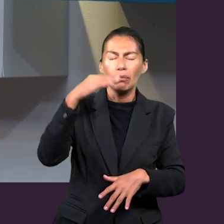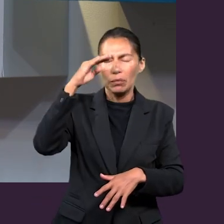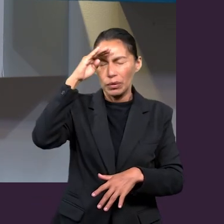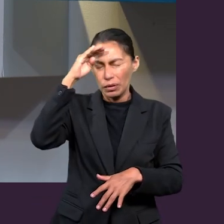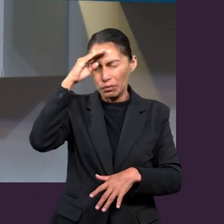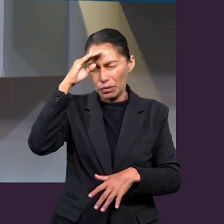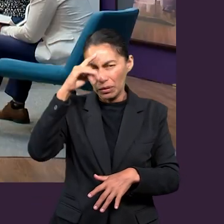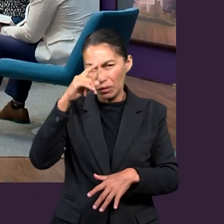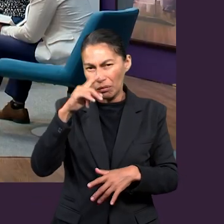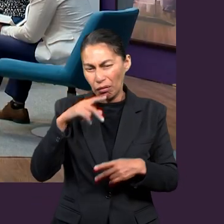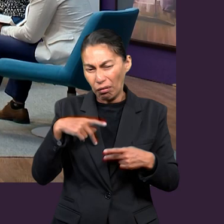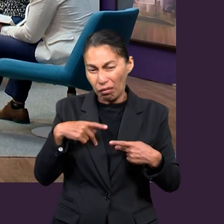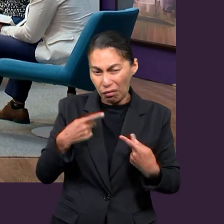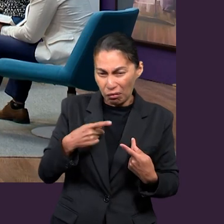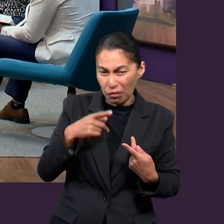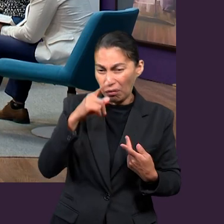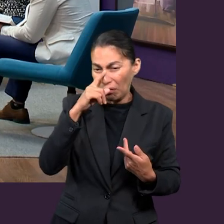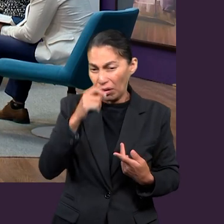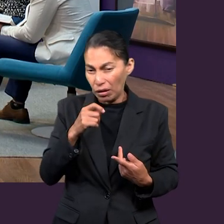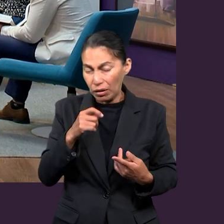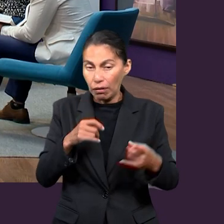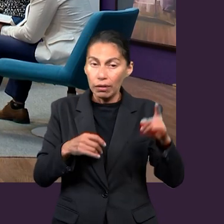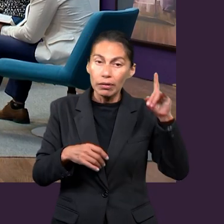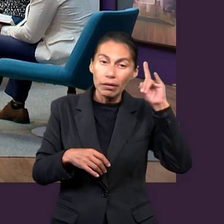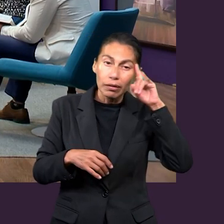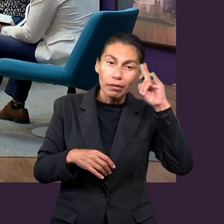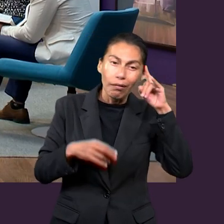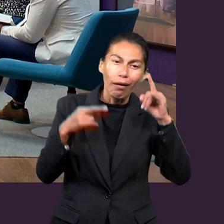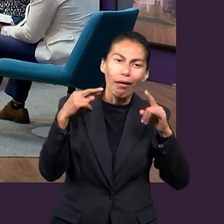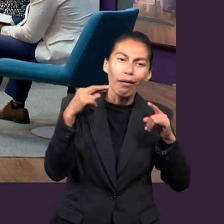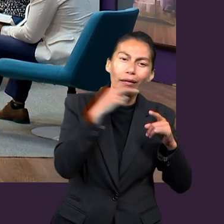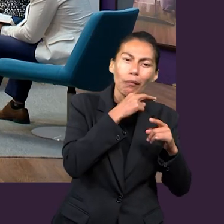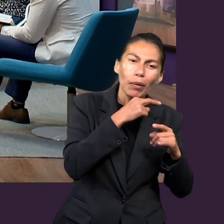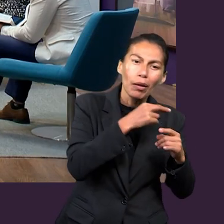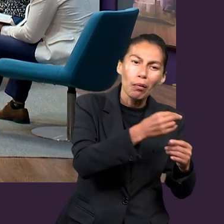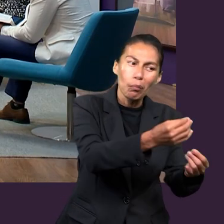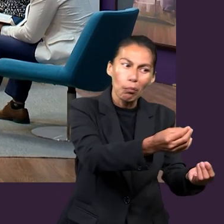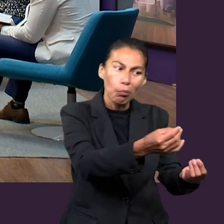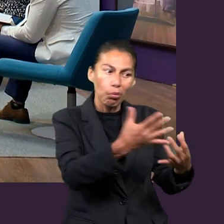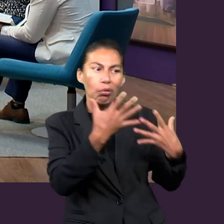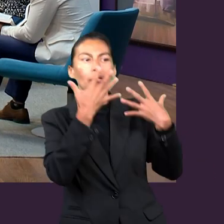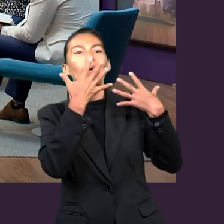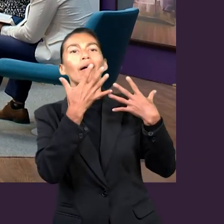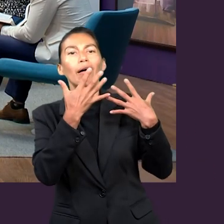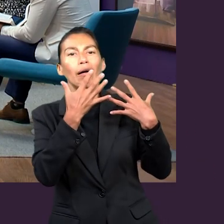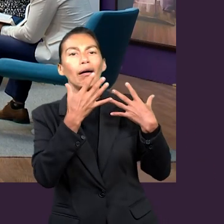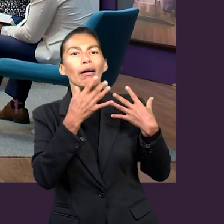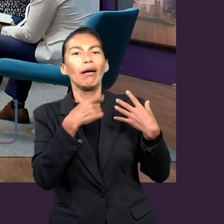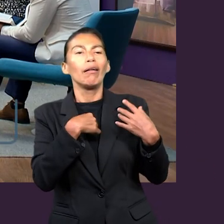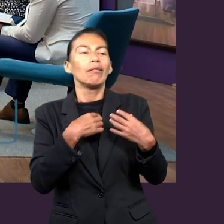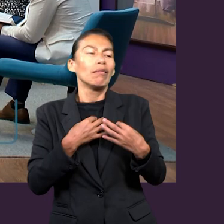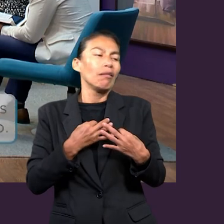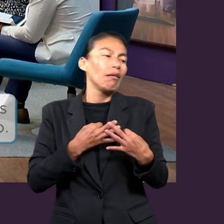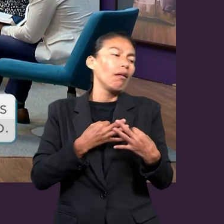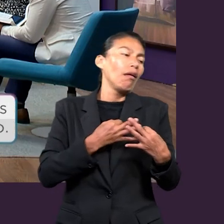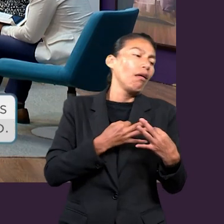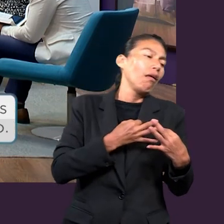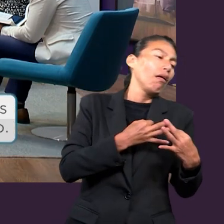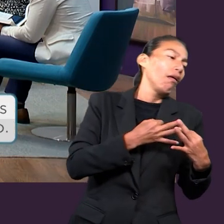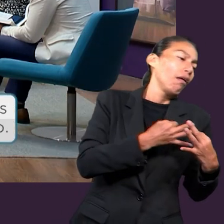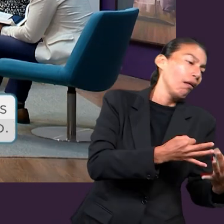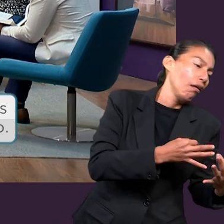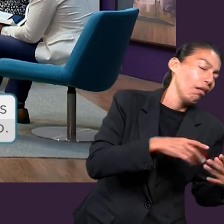pensamiento o de obra o de hecho, Satanás ya se encarga de ir facilitando que sigan